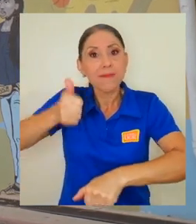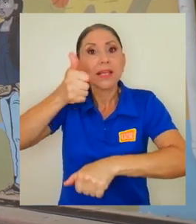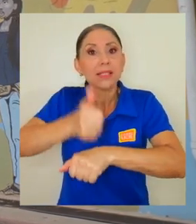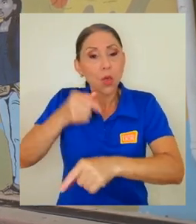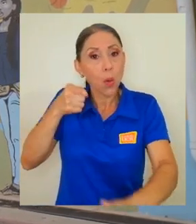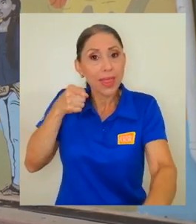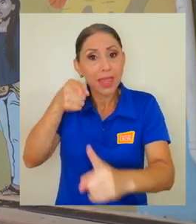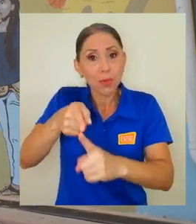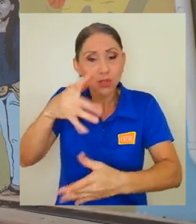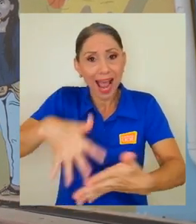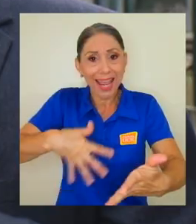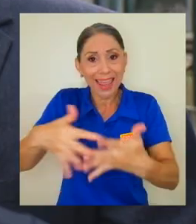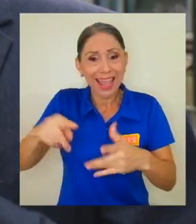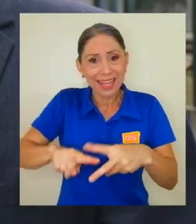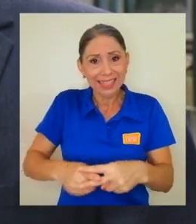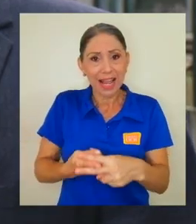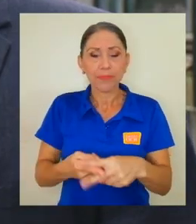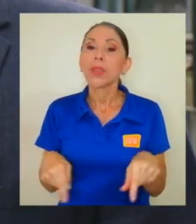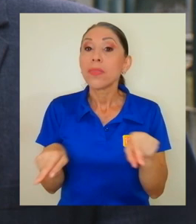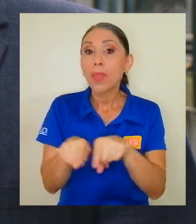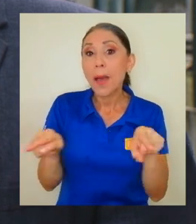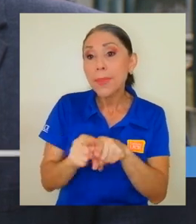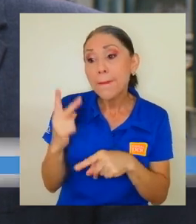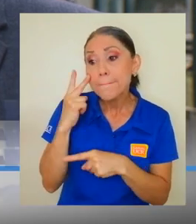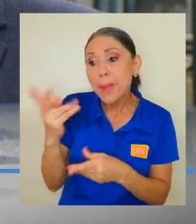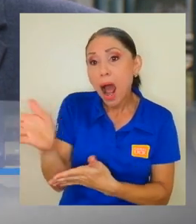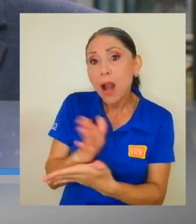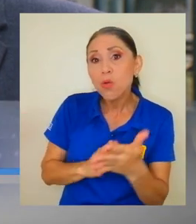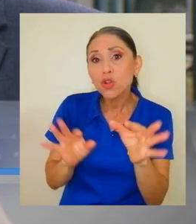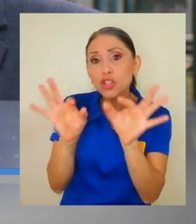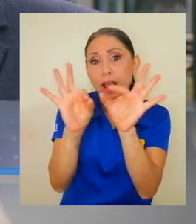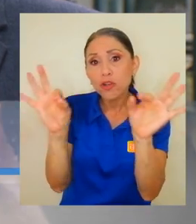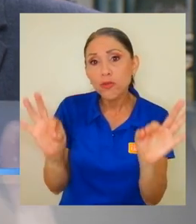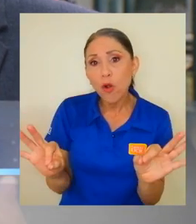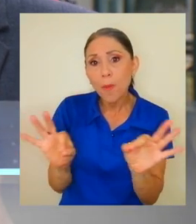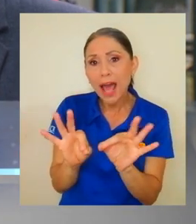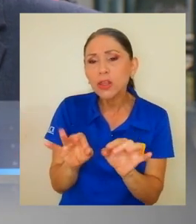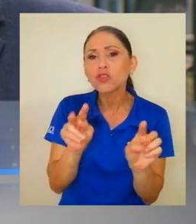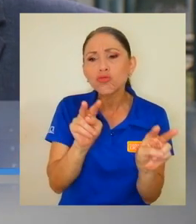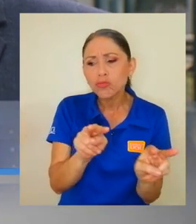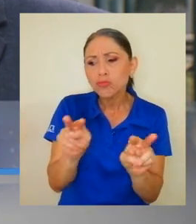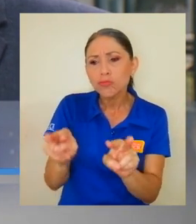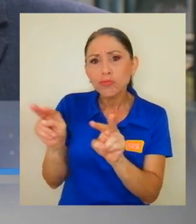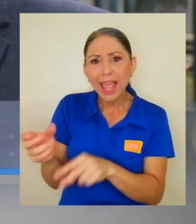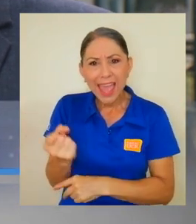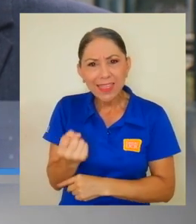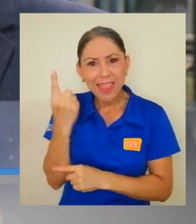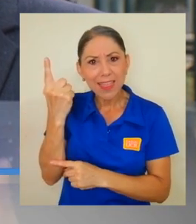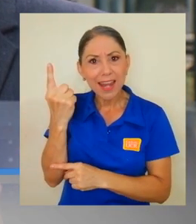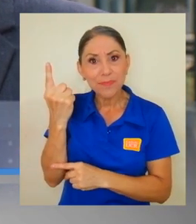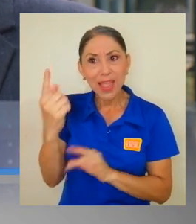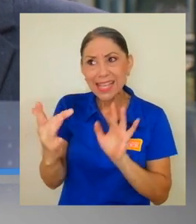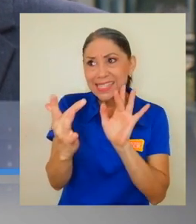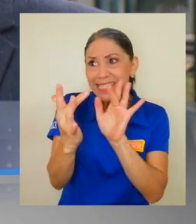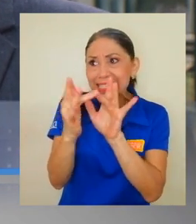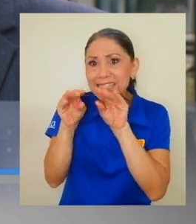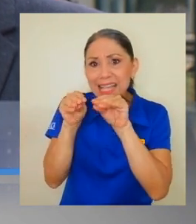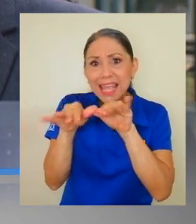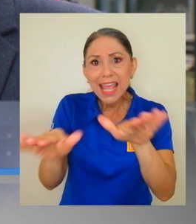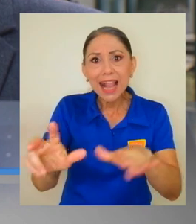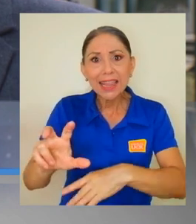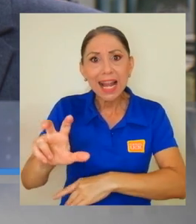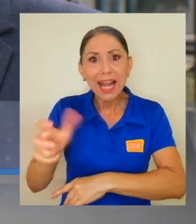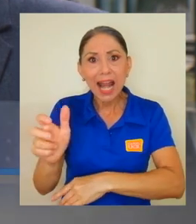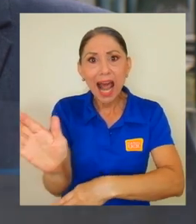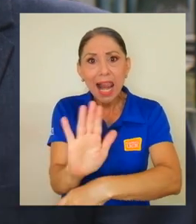inicial además repasar algunos de los formatos entender cómo podemos fortalecer la señal del canal con